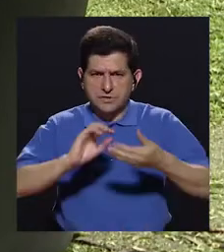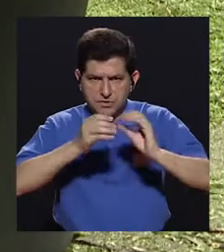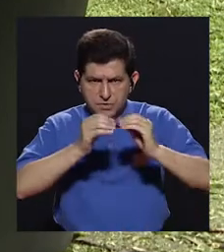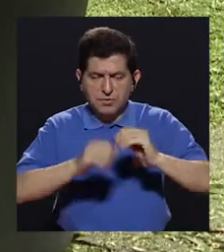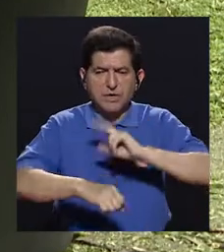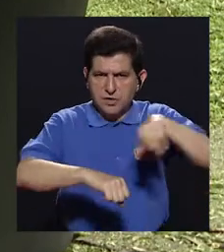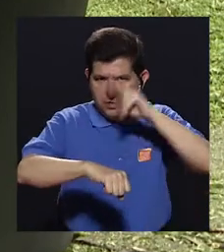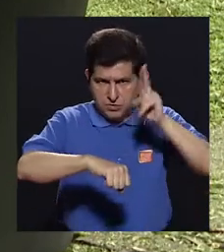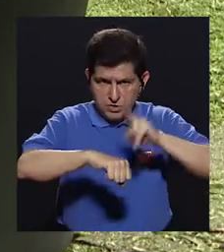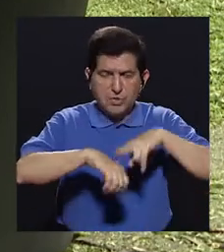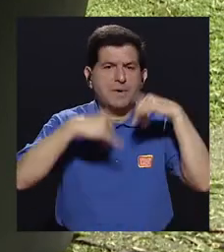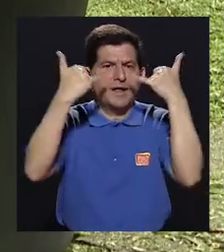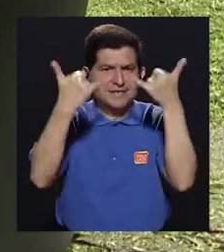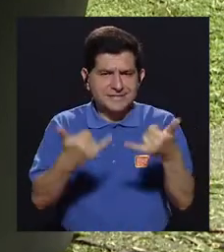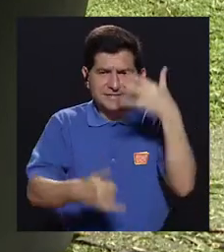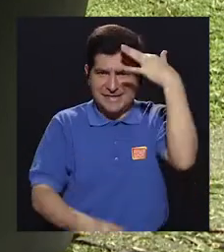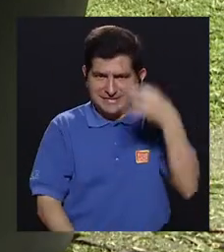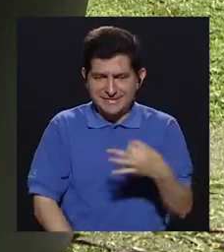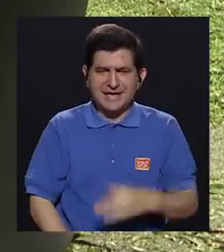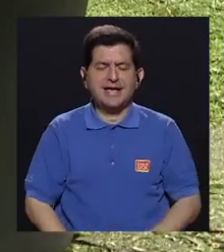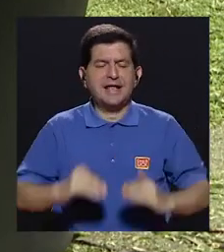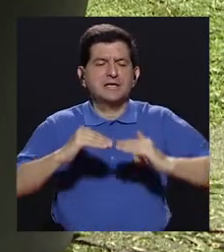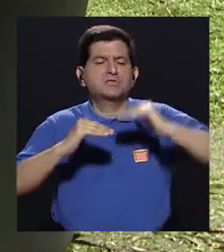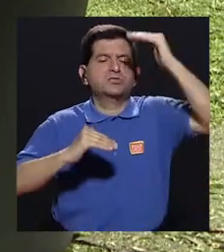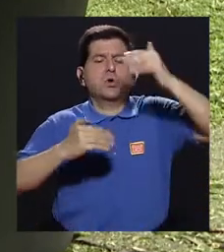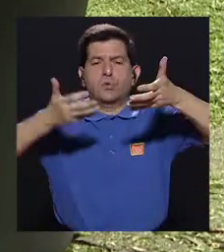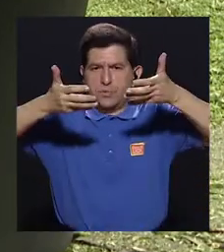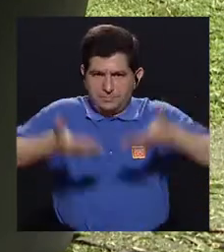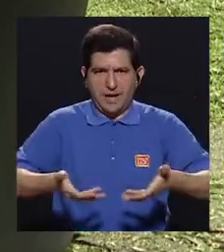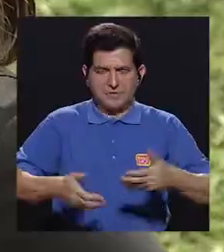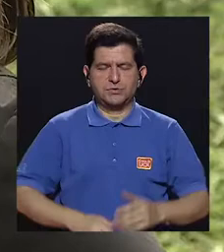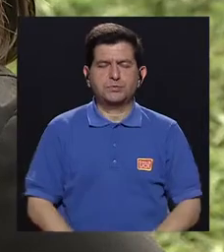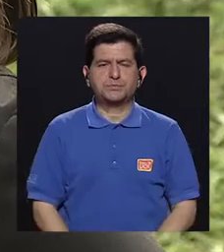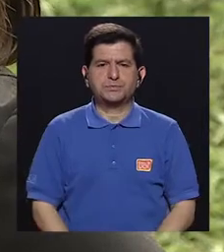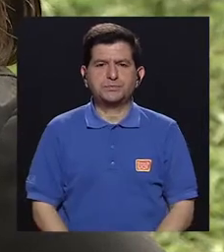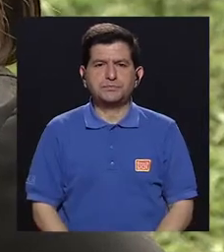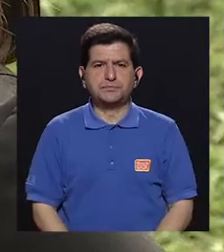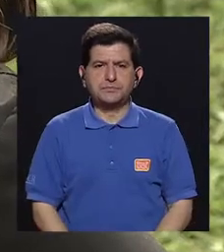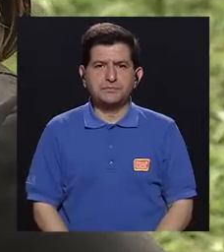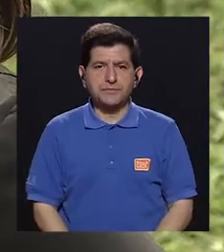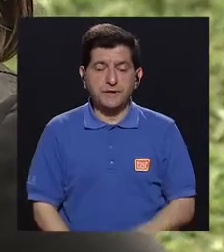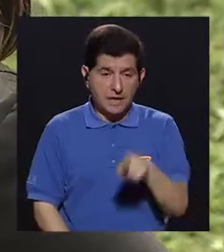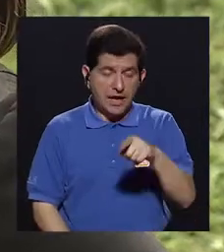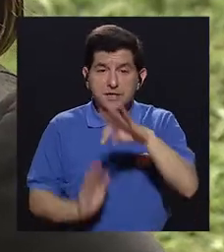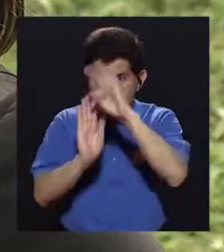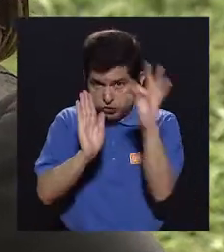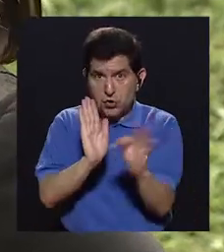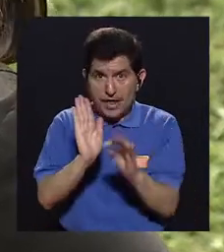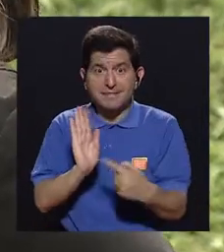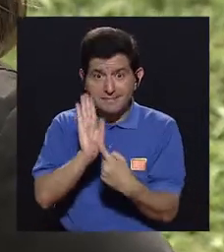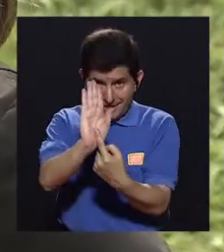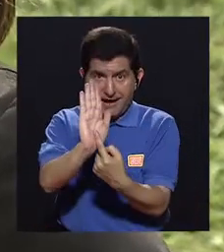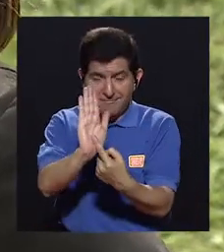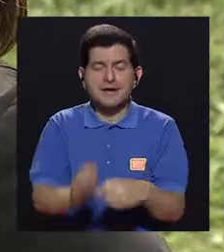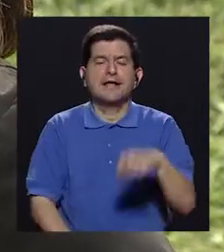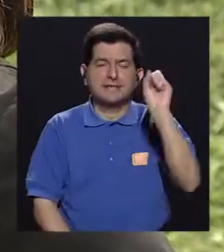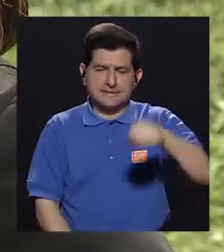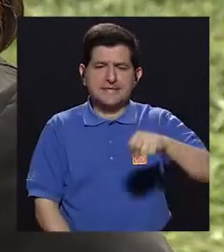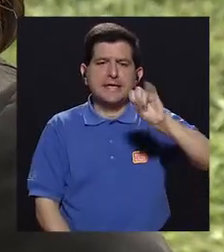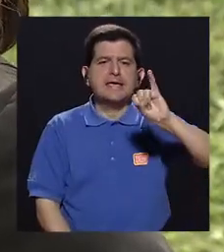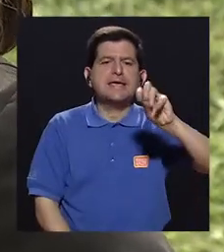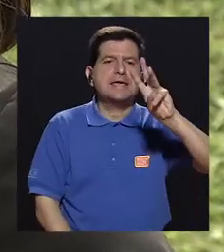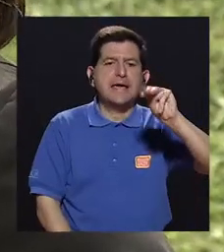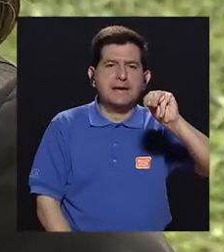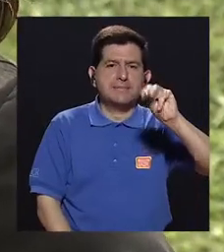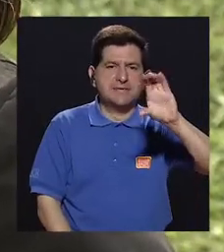la normalidad ya se considera exceso de peso. Eso lo puedes encontrar en tablita. Exacto. Según el